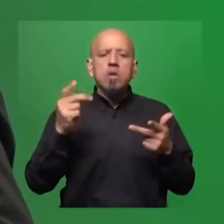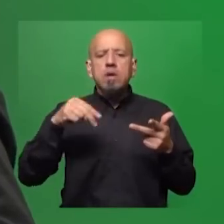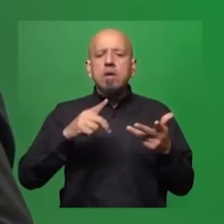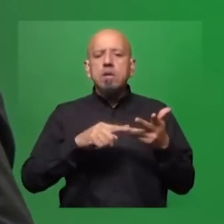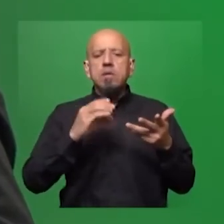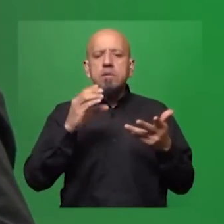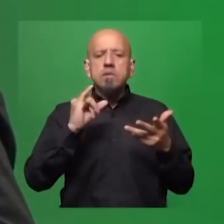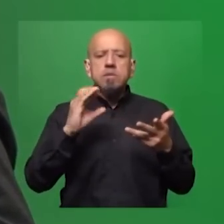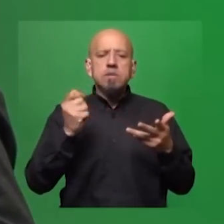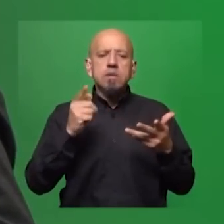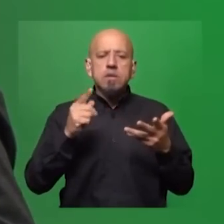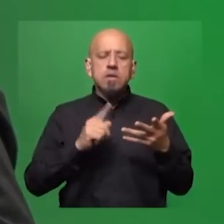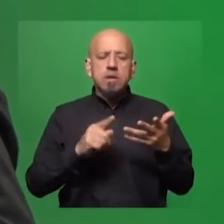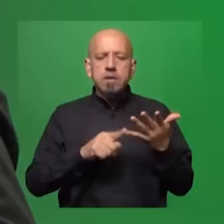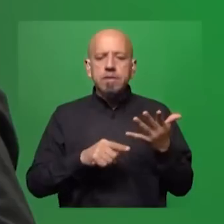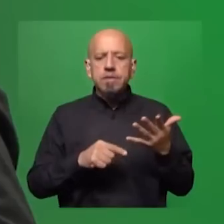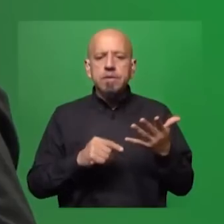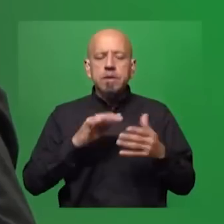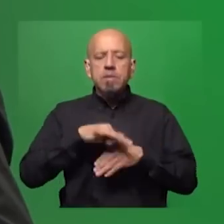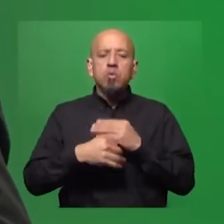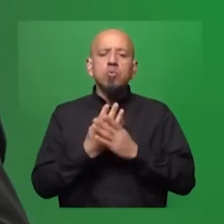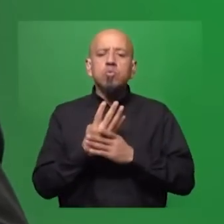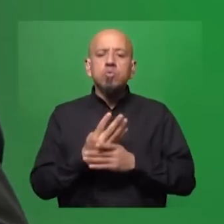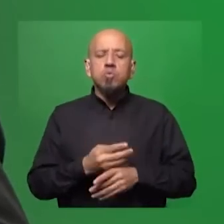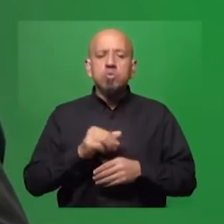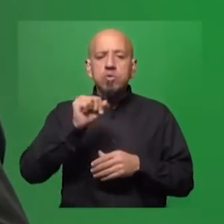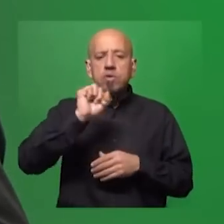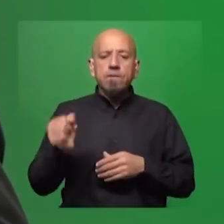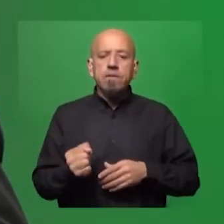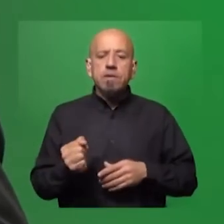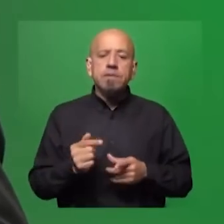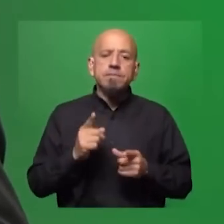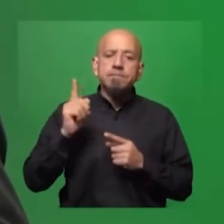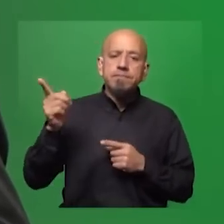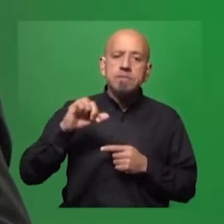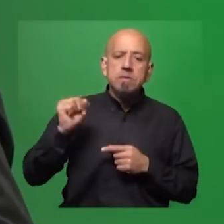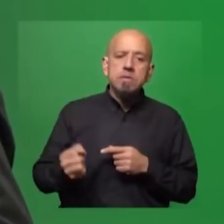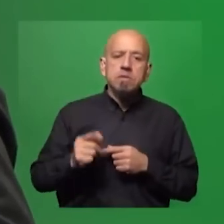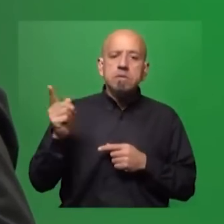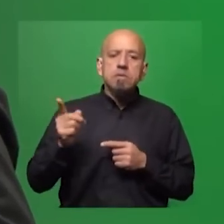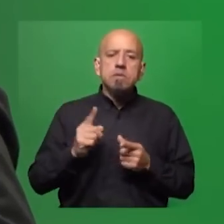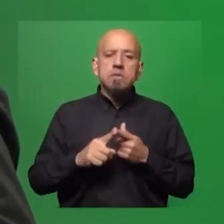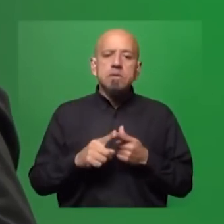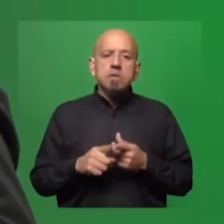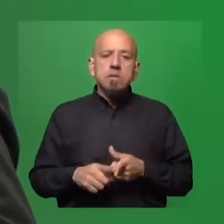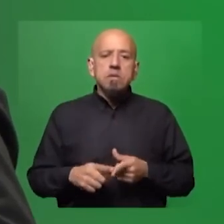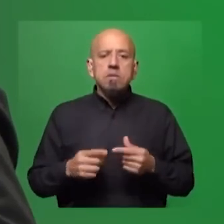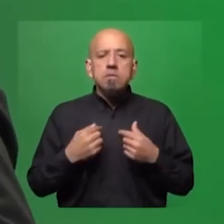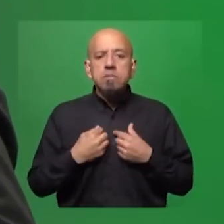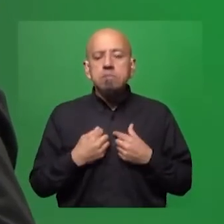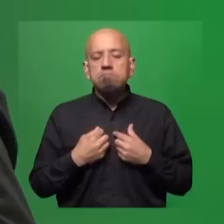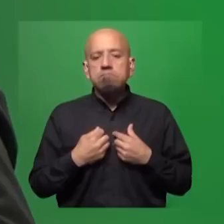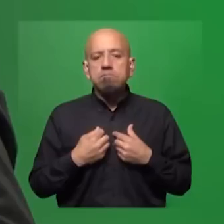SICA en Centroamérica, que también conocemos poco. Y África, ¿no? Es un continente entero que para nosotros, bueno,